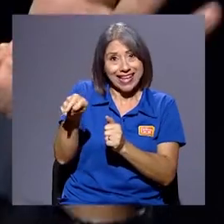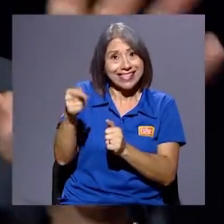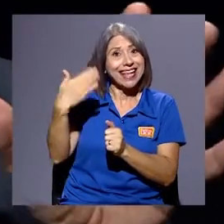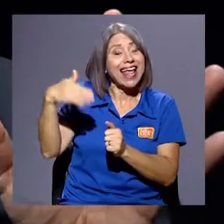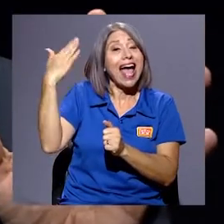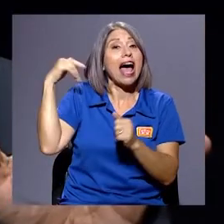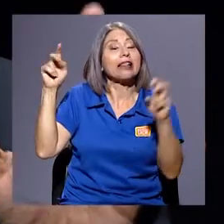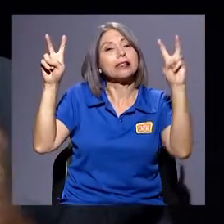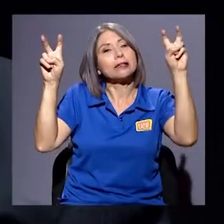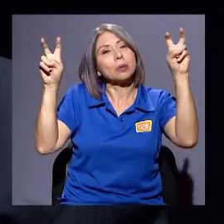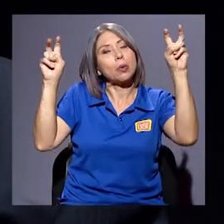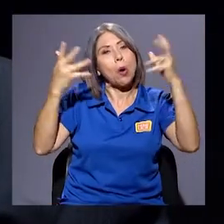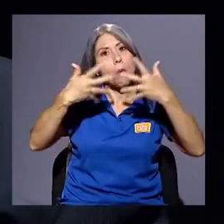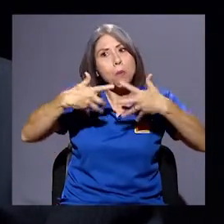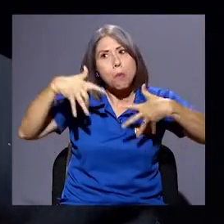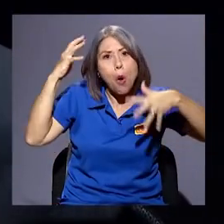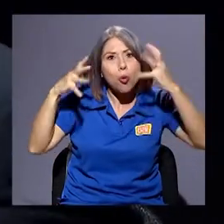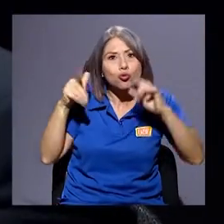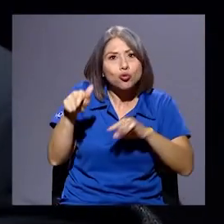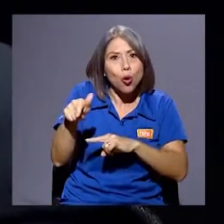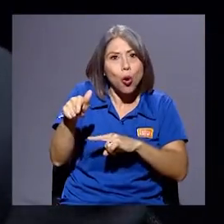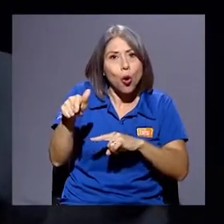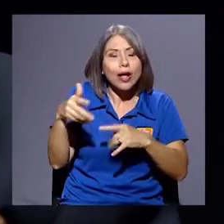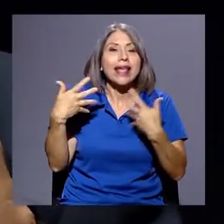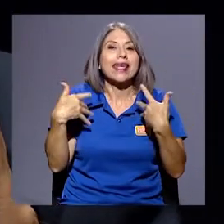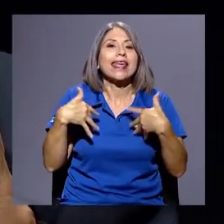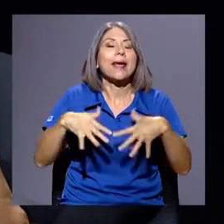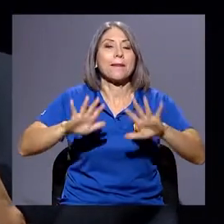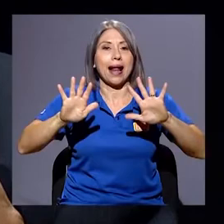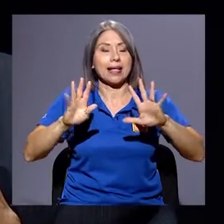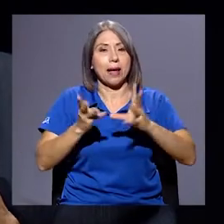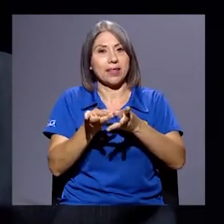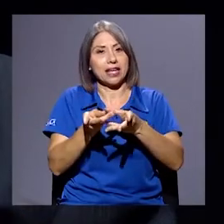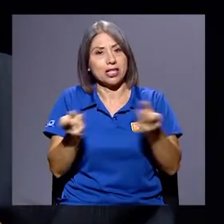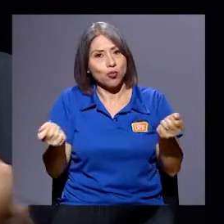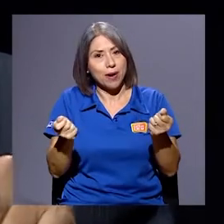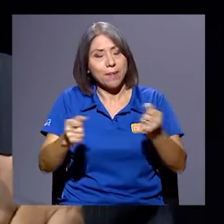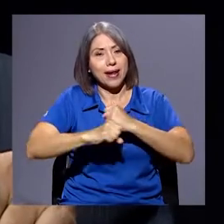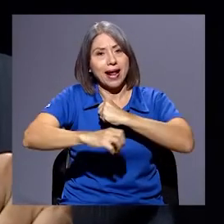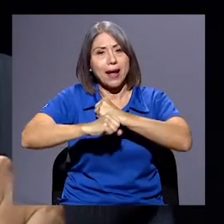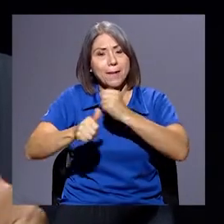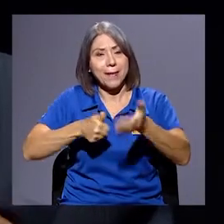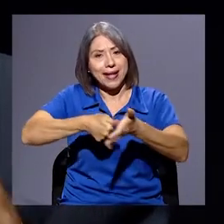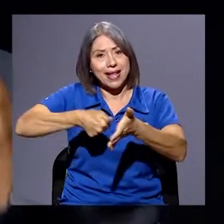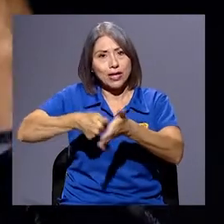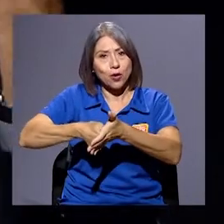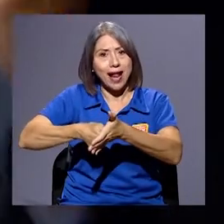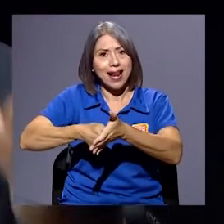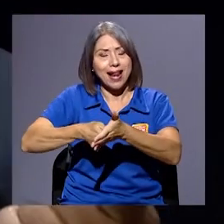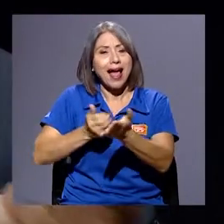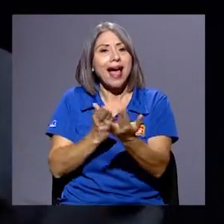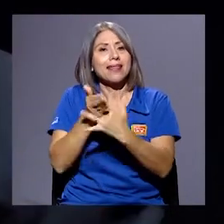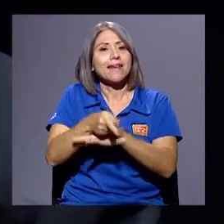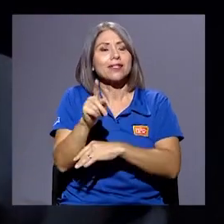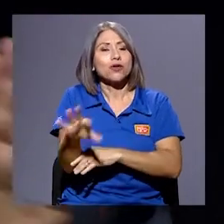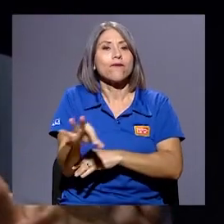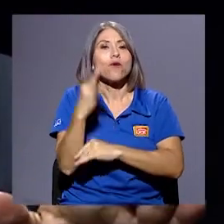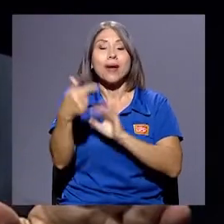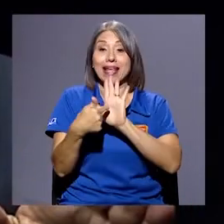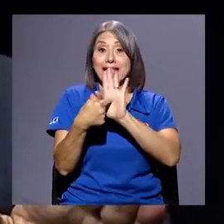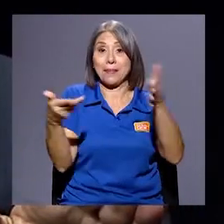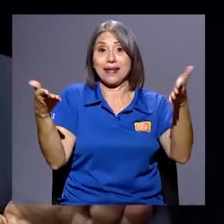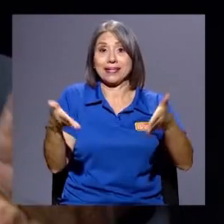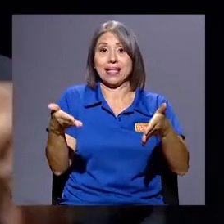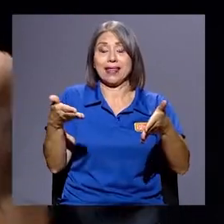monstruo que prácticamente resuelve la campaña electoral de nuevo por un mecanismo que presenta y difunde